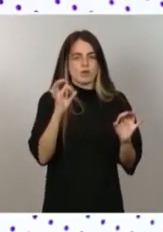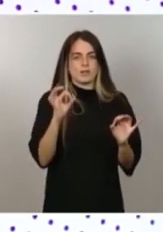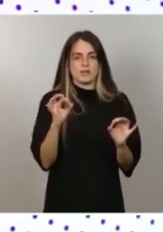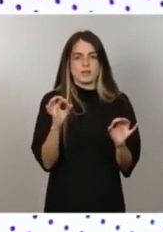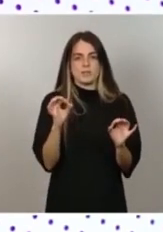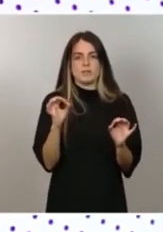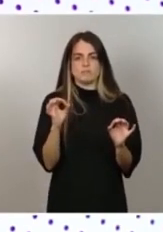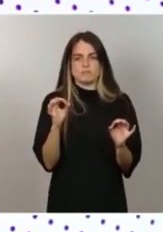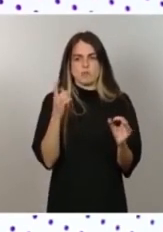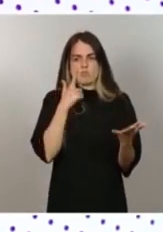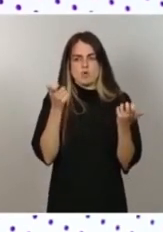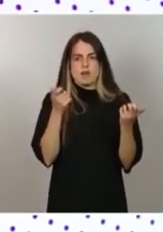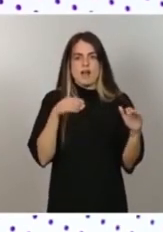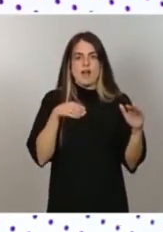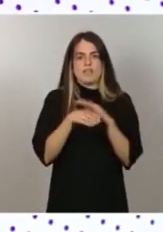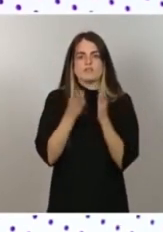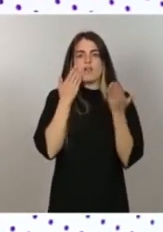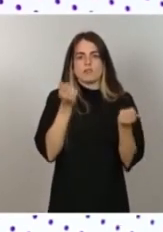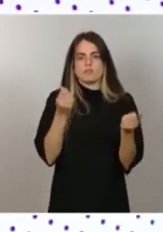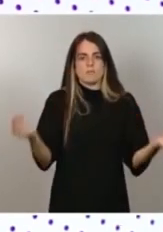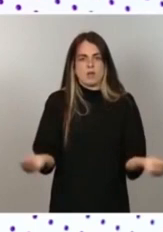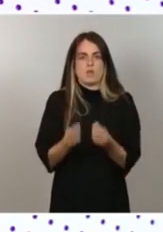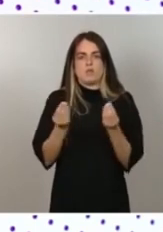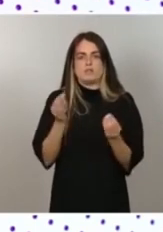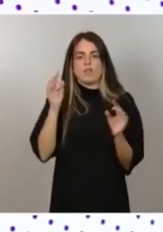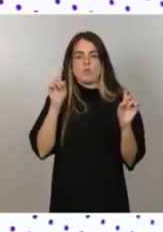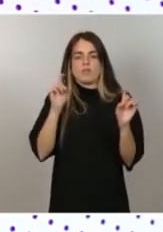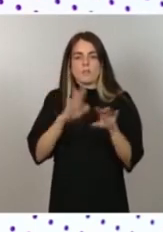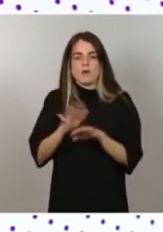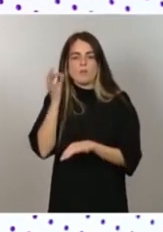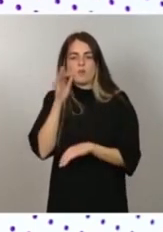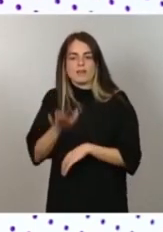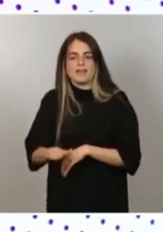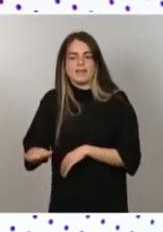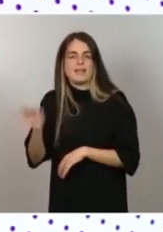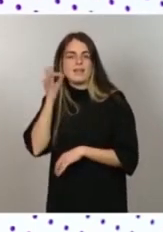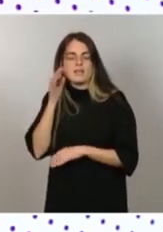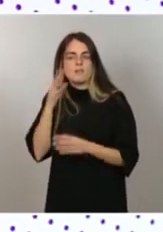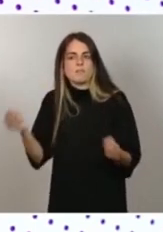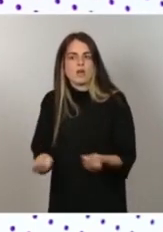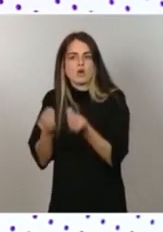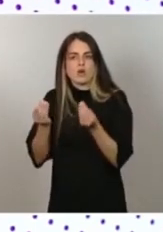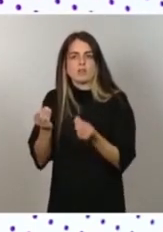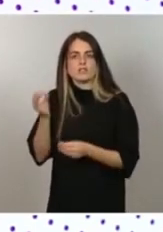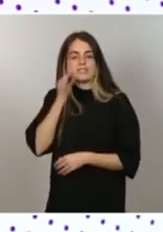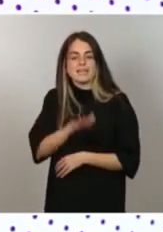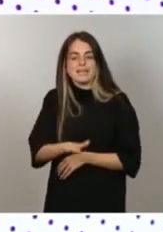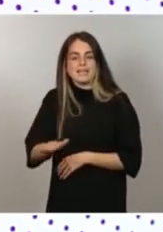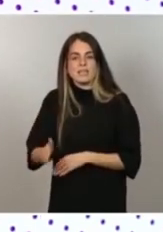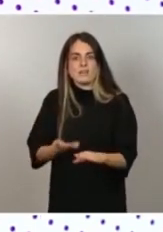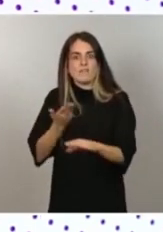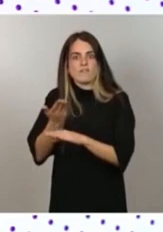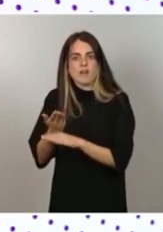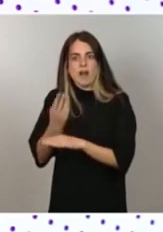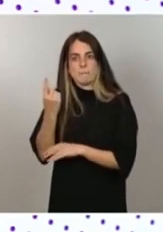empecé a hacer un poco de seguimiento de lo que se estaba denunciando por parte de la familia Royuela, abiertamente y con documentación, ojo,